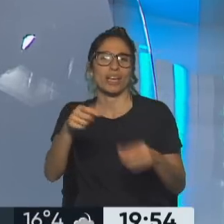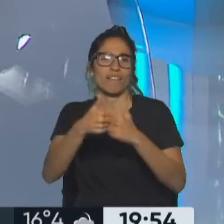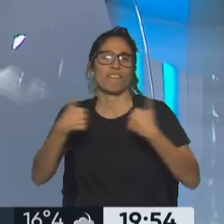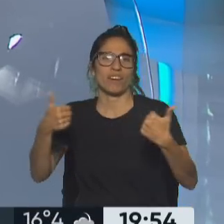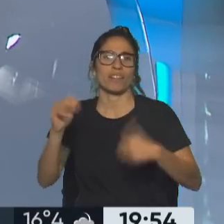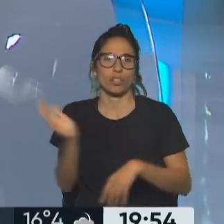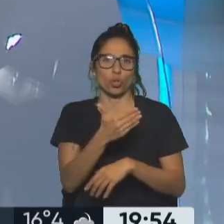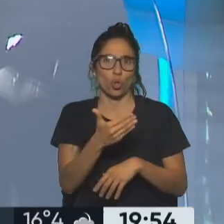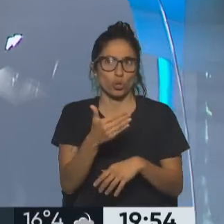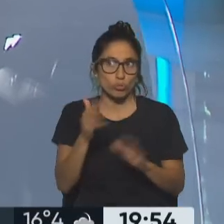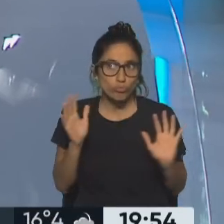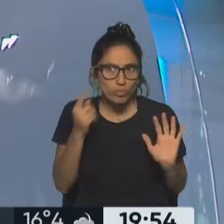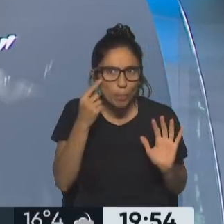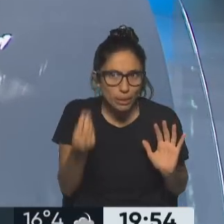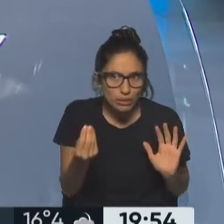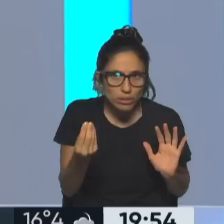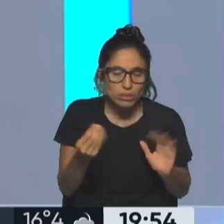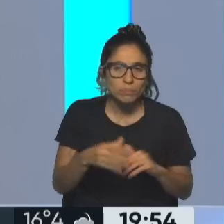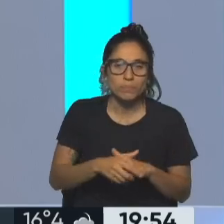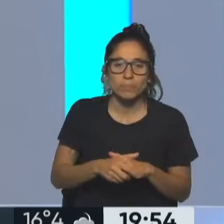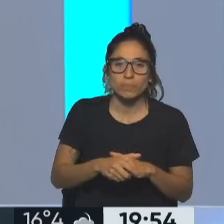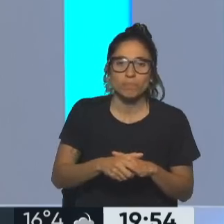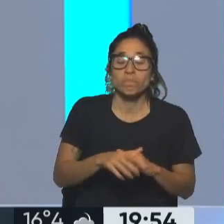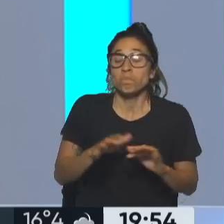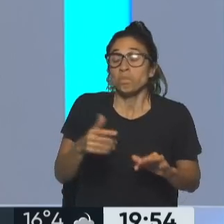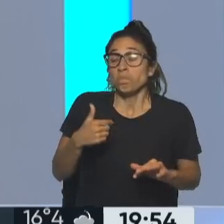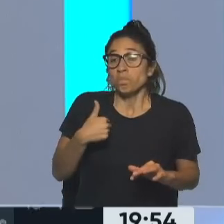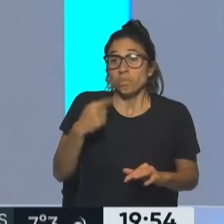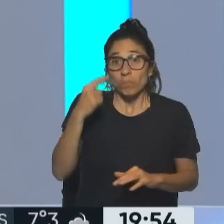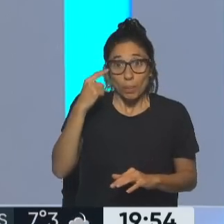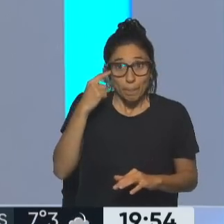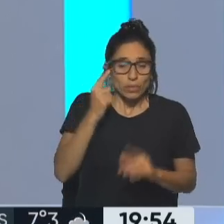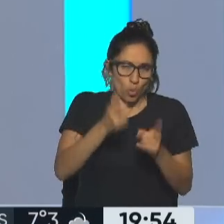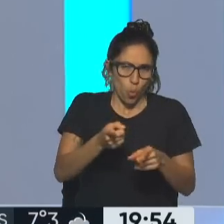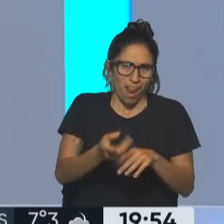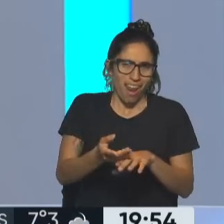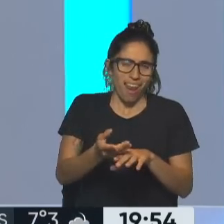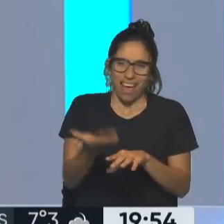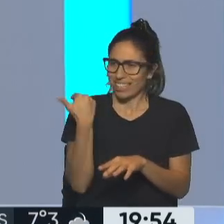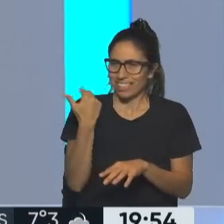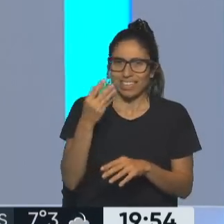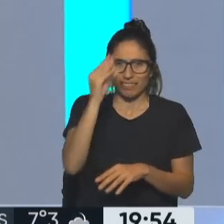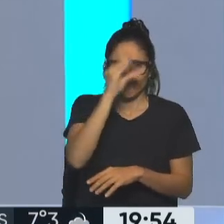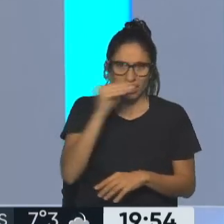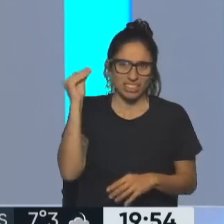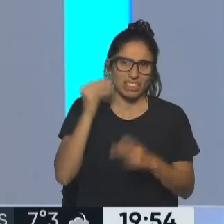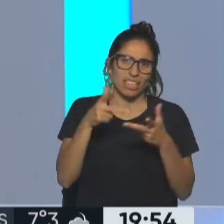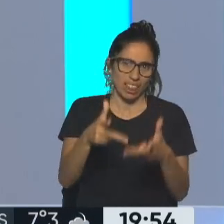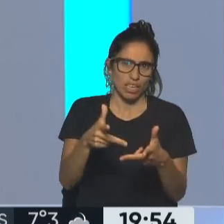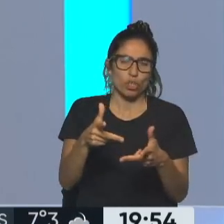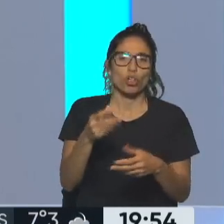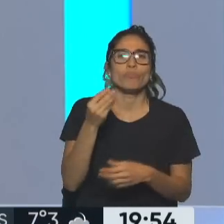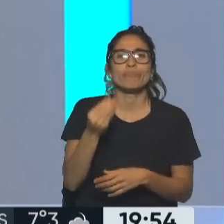hable por lo menos de que esto pueda pasar? Porque yo creo que hay un tema que también lo planteó ayer Cristina, que es la